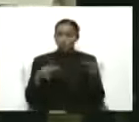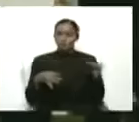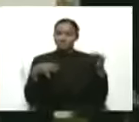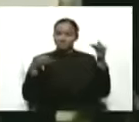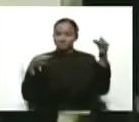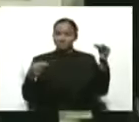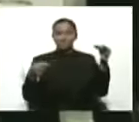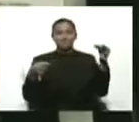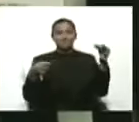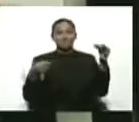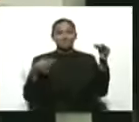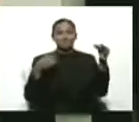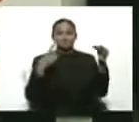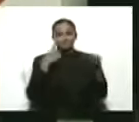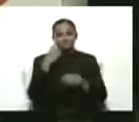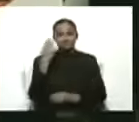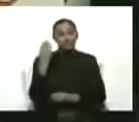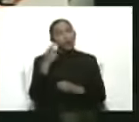¿no?